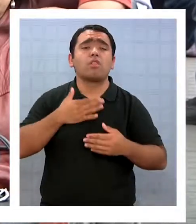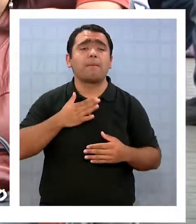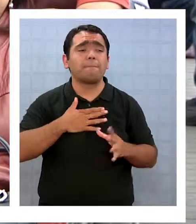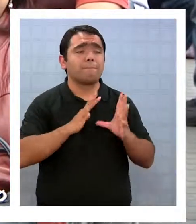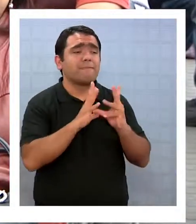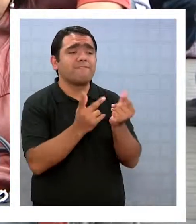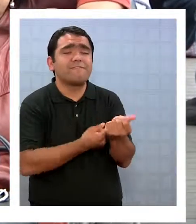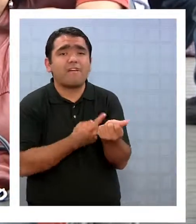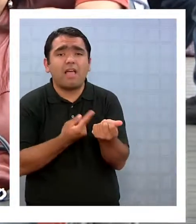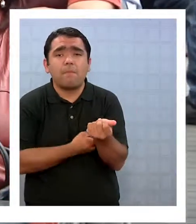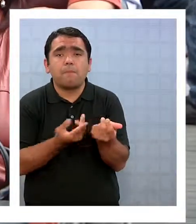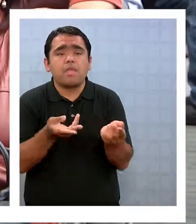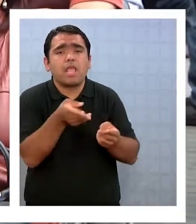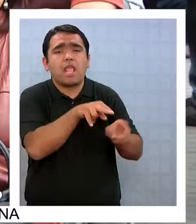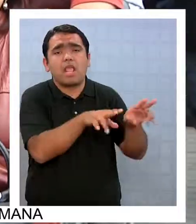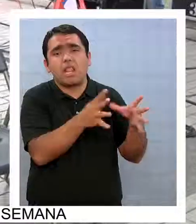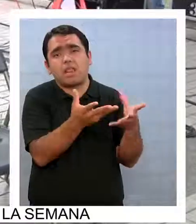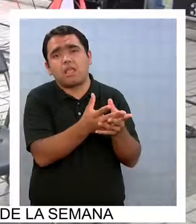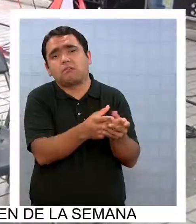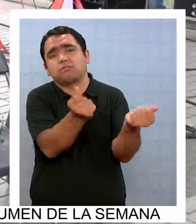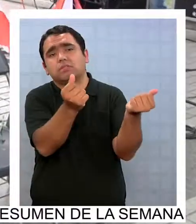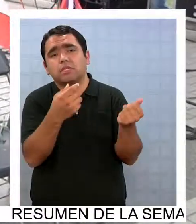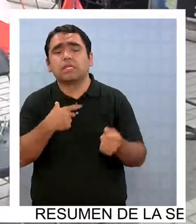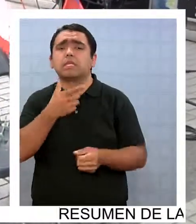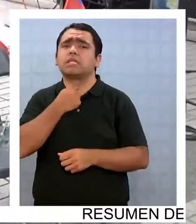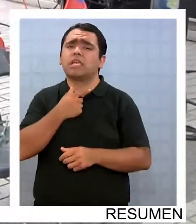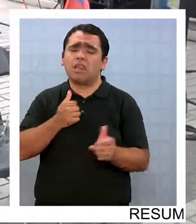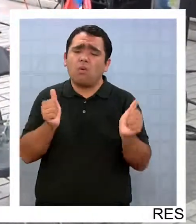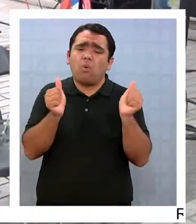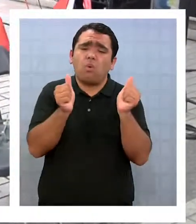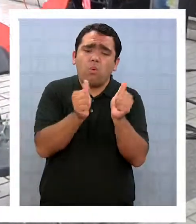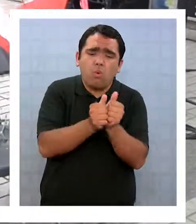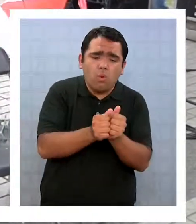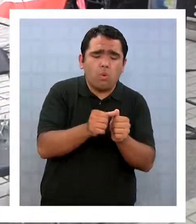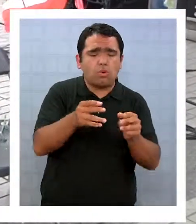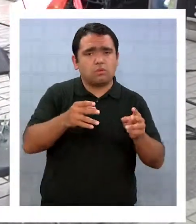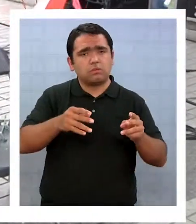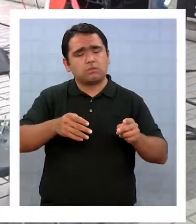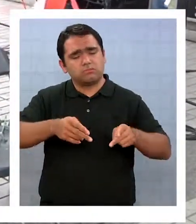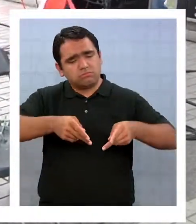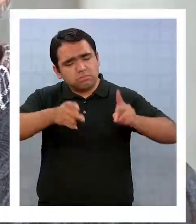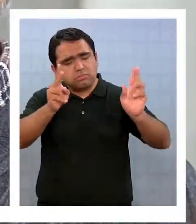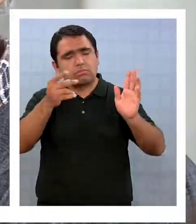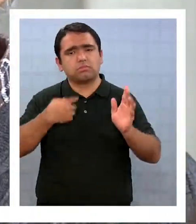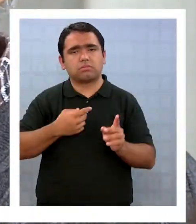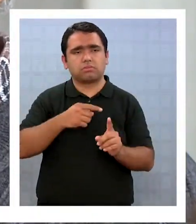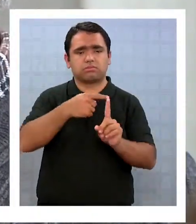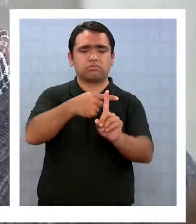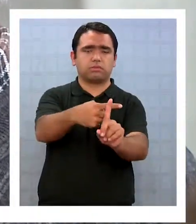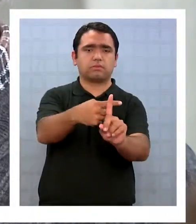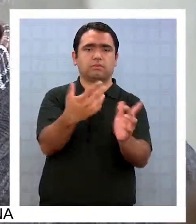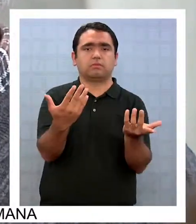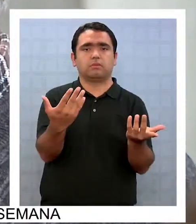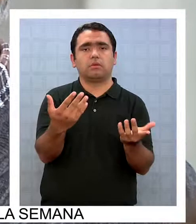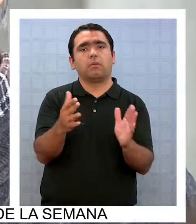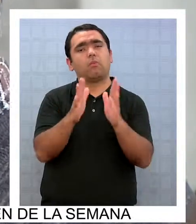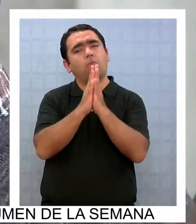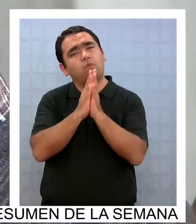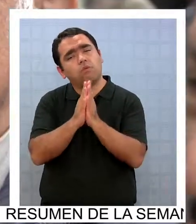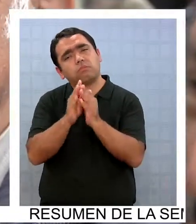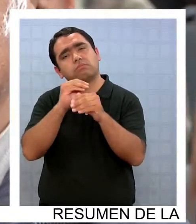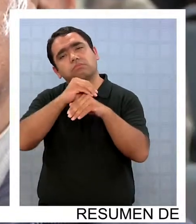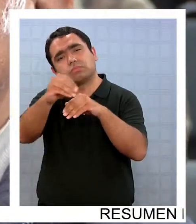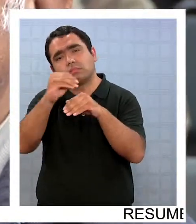darle cristiana sepultura, tenemos el derecho de vivir en un Chile para todos. Hacemos ese llamado